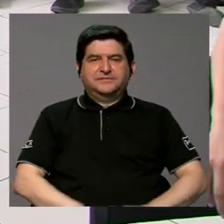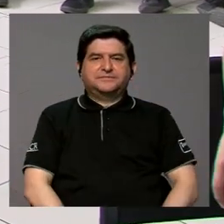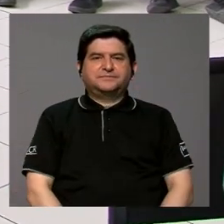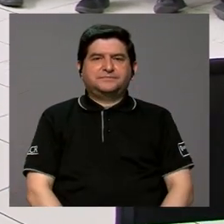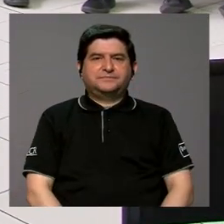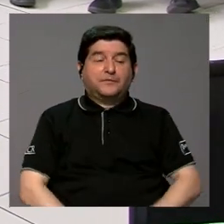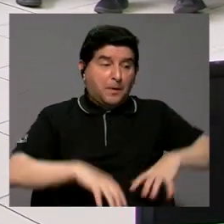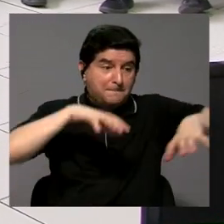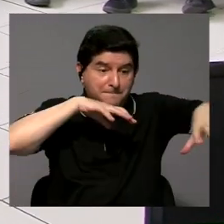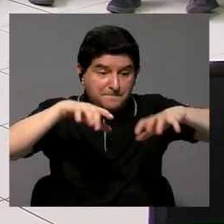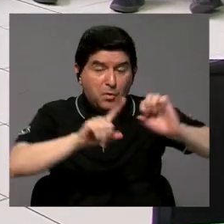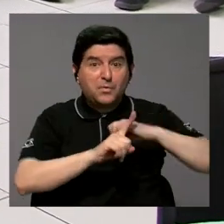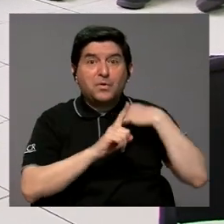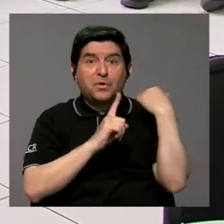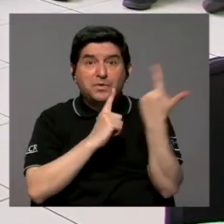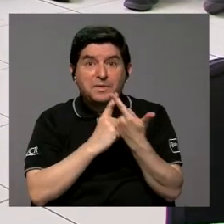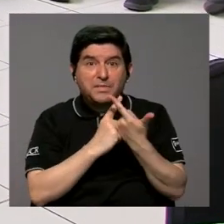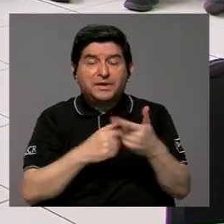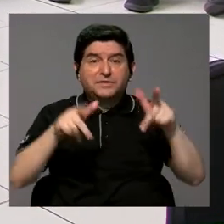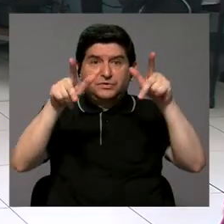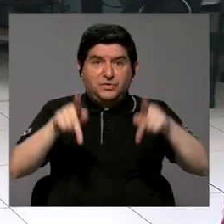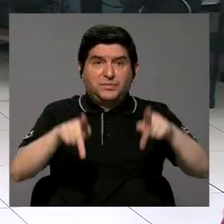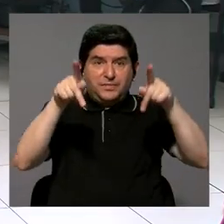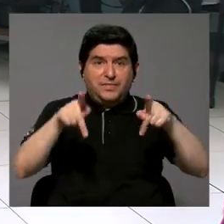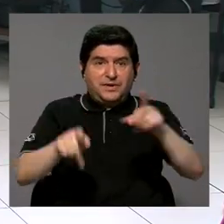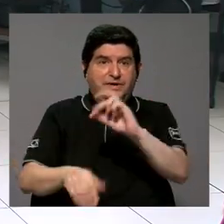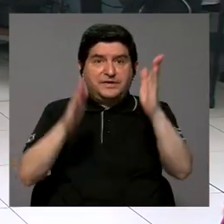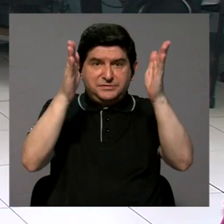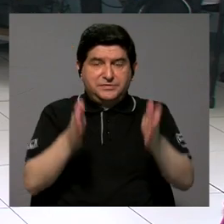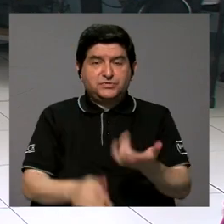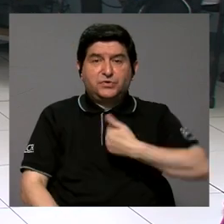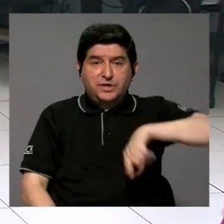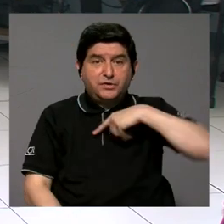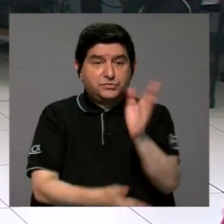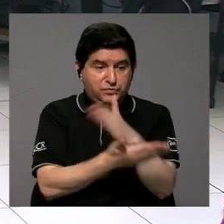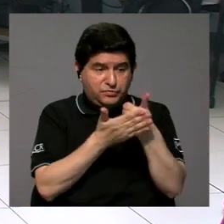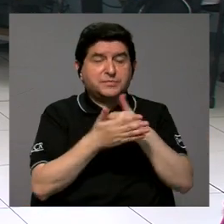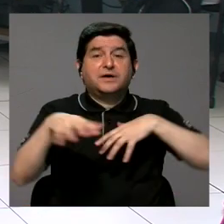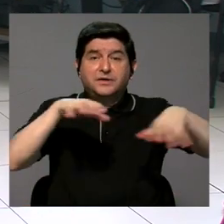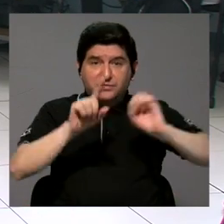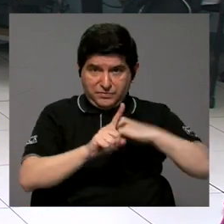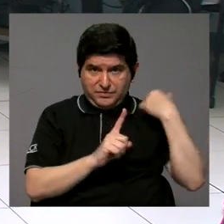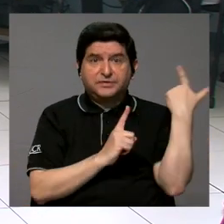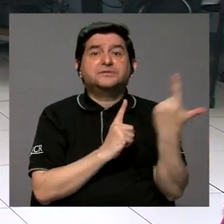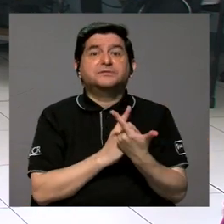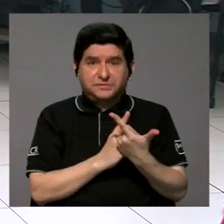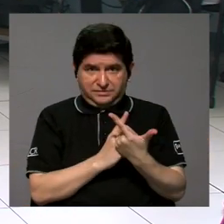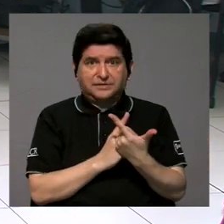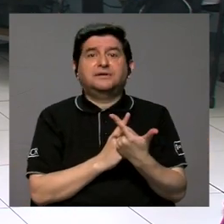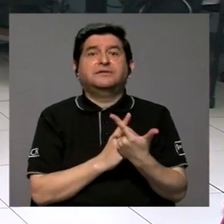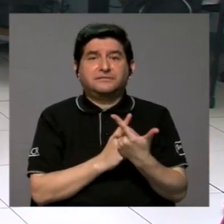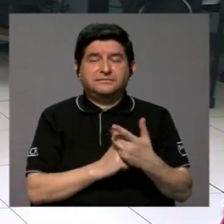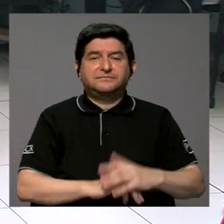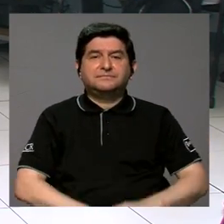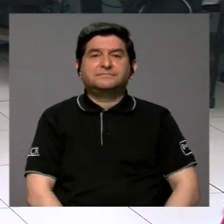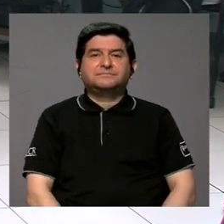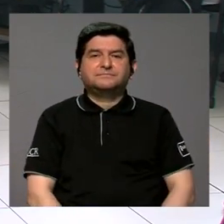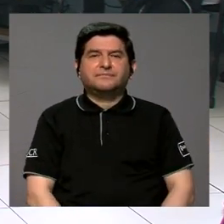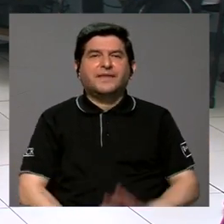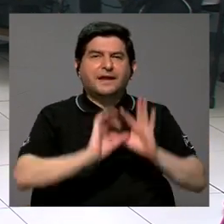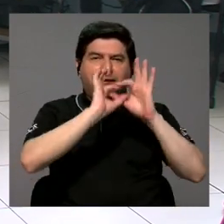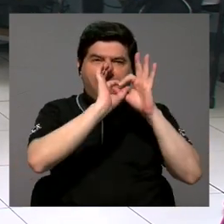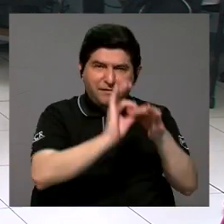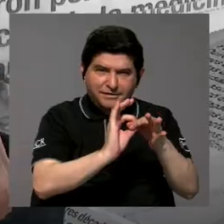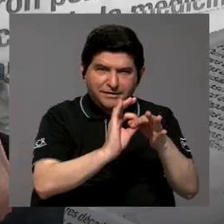de movilidad social para el costarricense. Muchos de nosotros somos parte de esa movilidad social. Y con